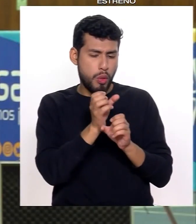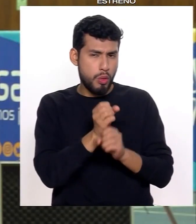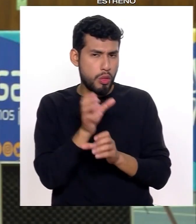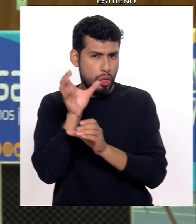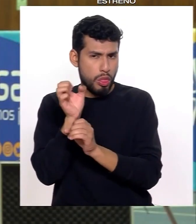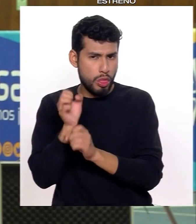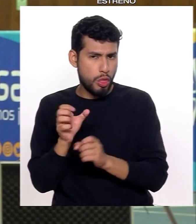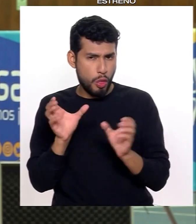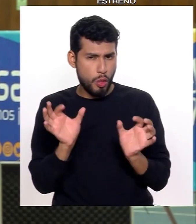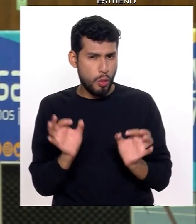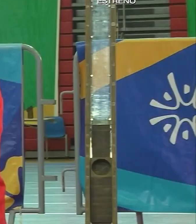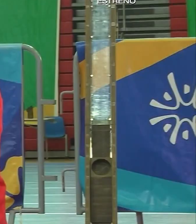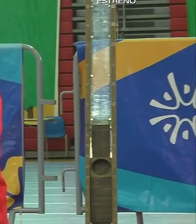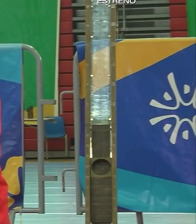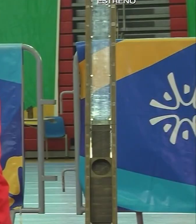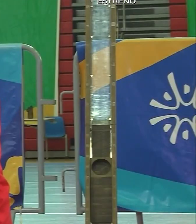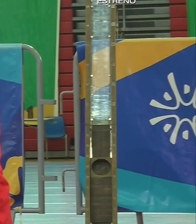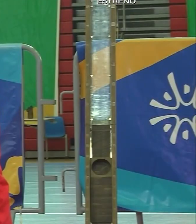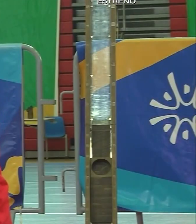progresivamente por los años.